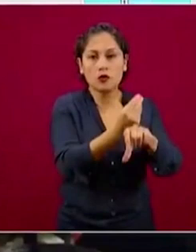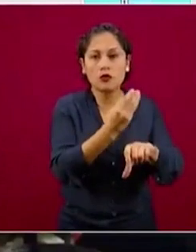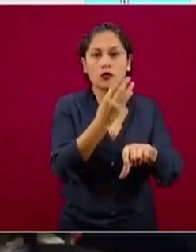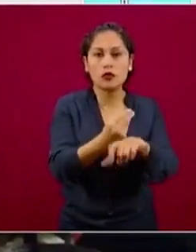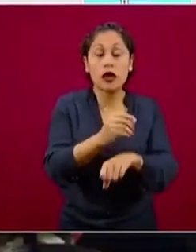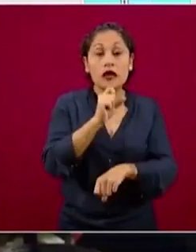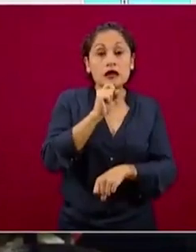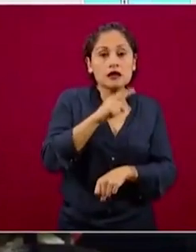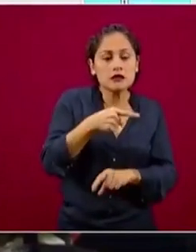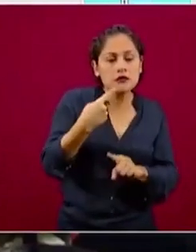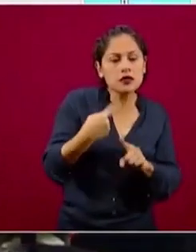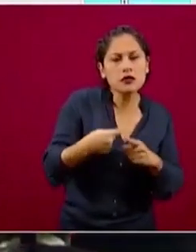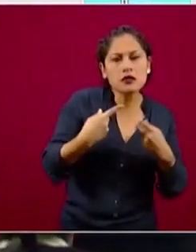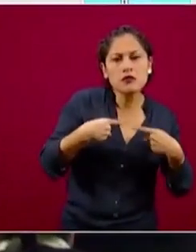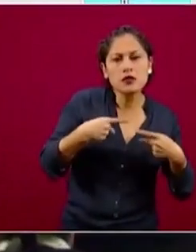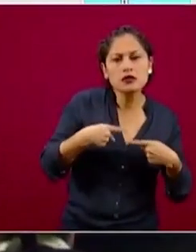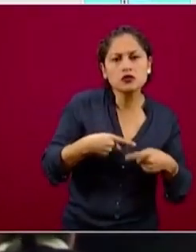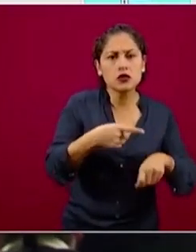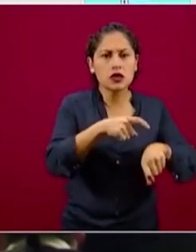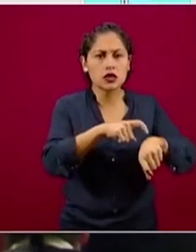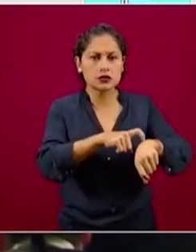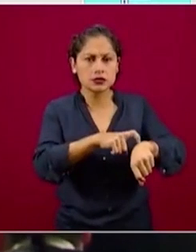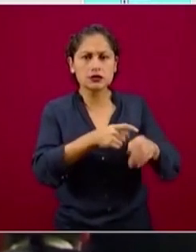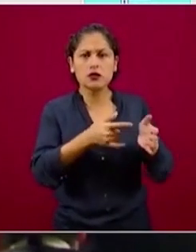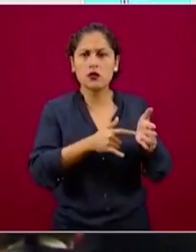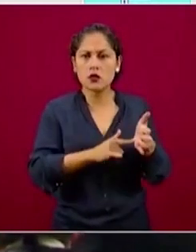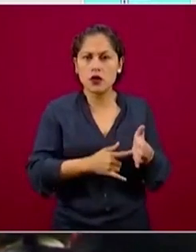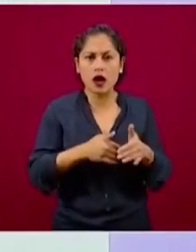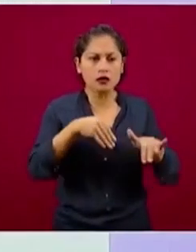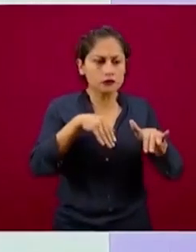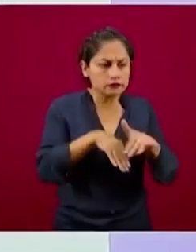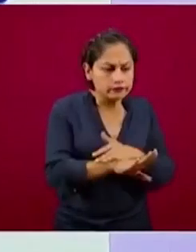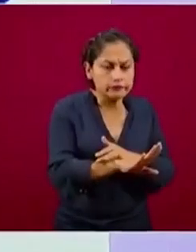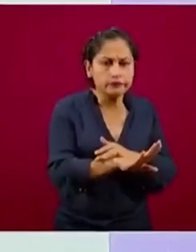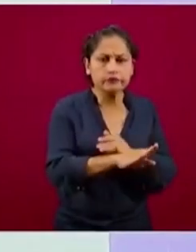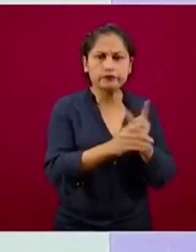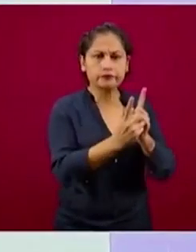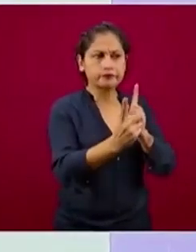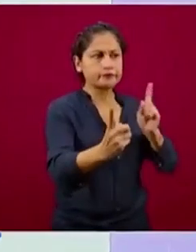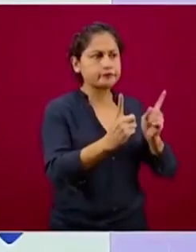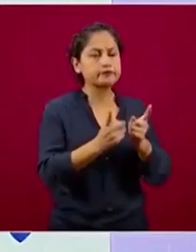de las personas, horarios, distancias, etcétera.